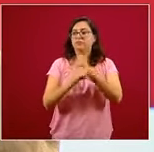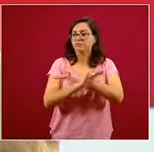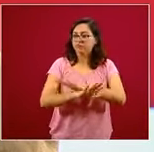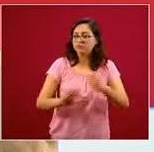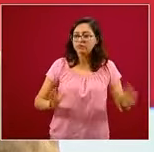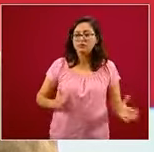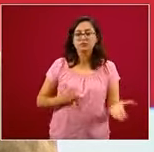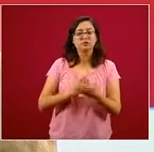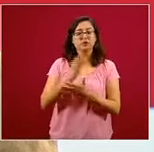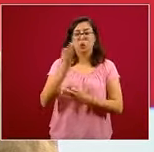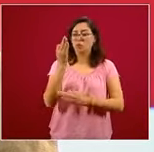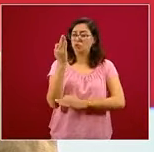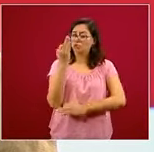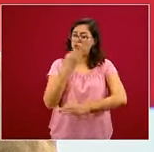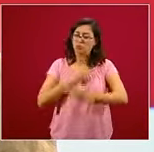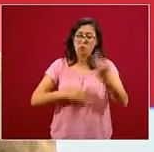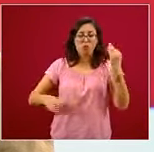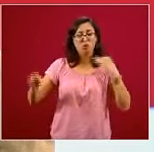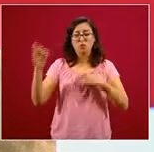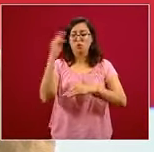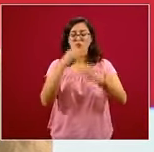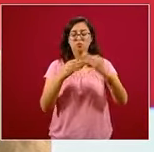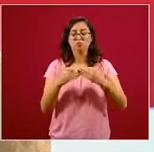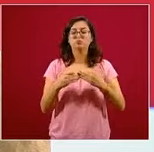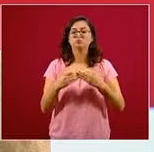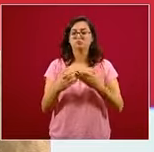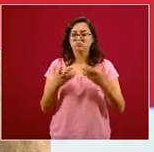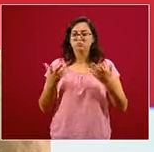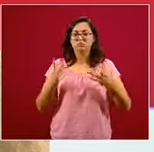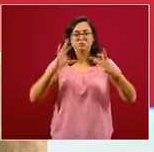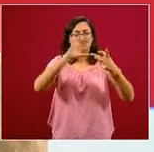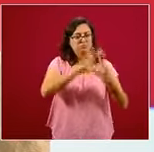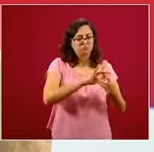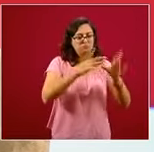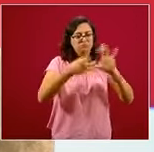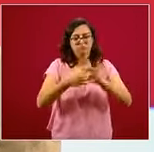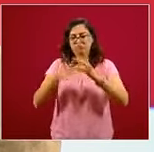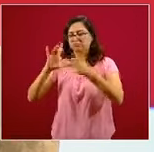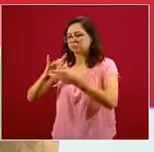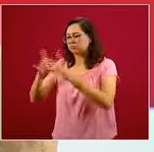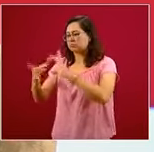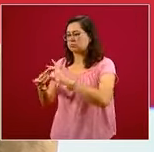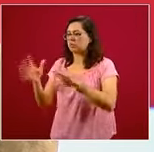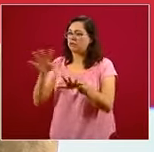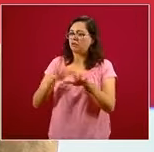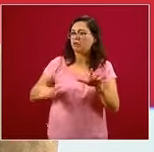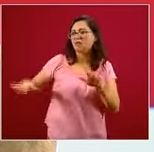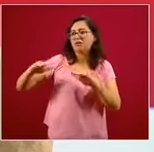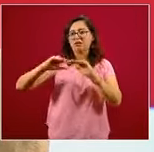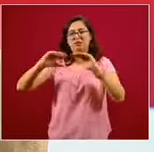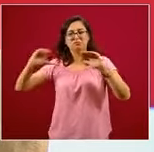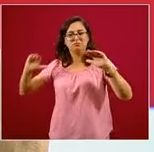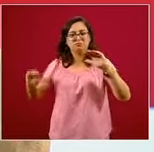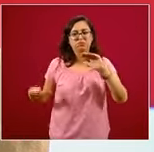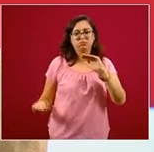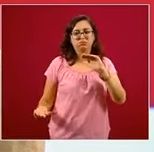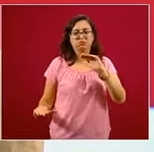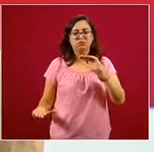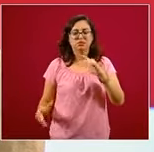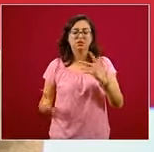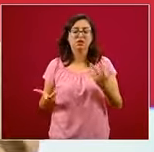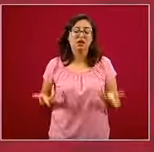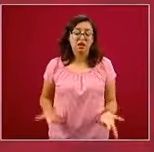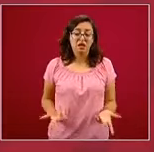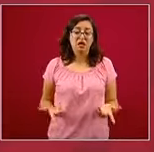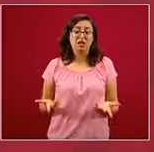información, todo eso es, son determinantes sociales. Cuando hemos hablado de los determinantes sociales de